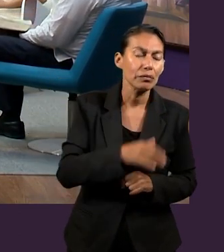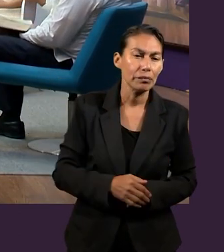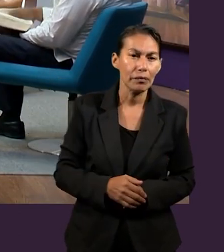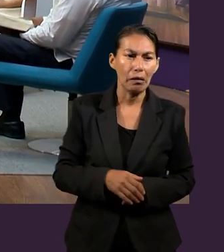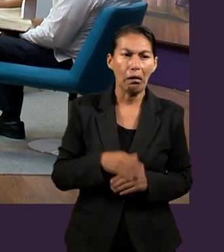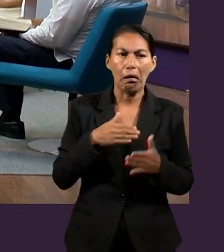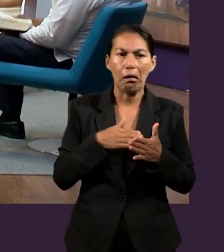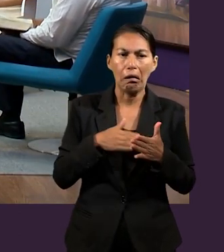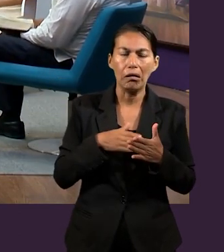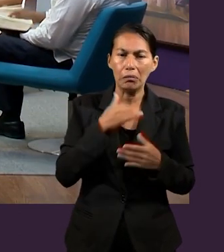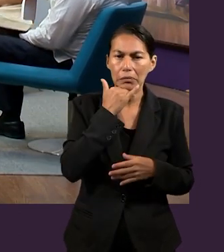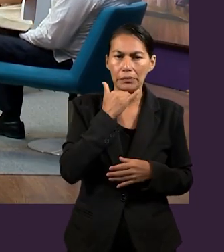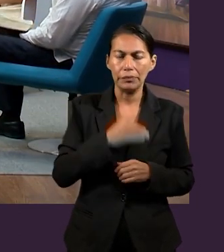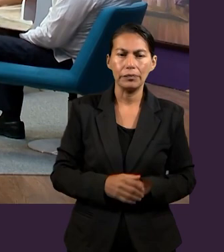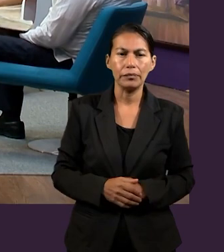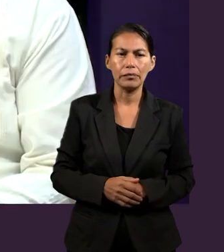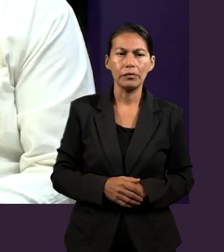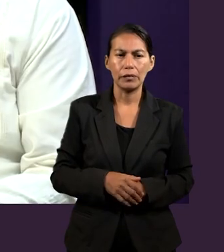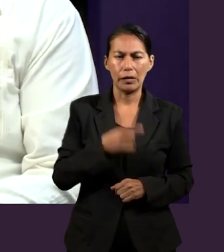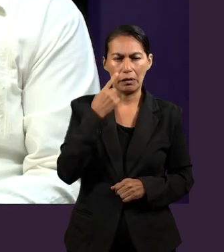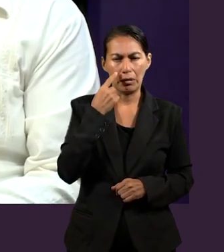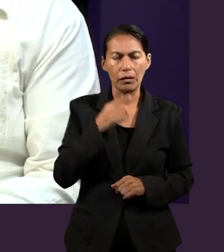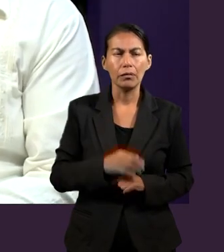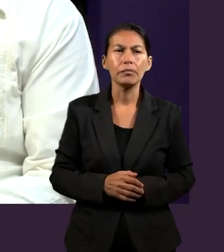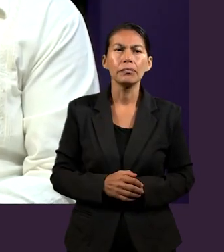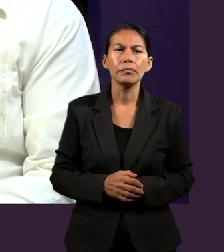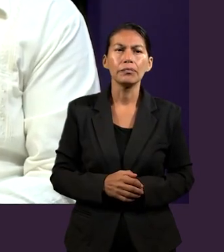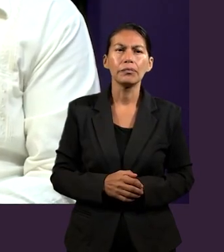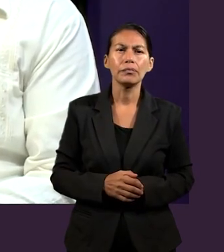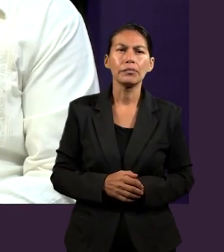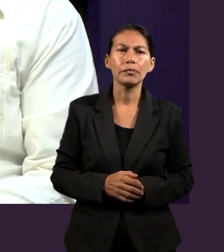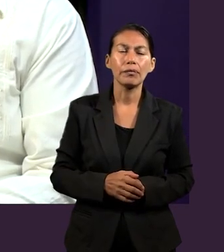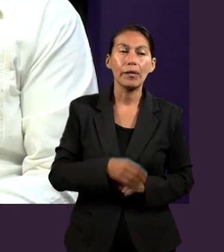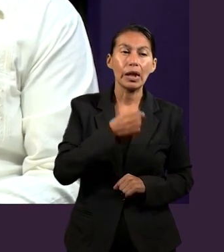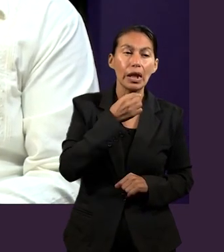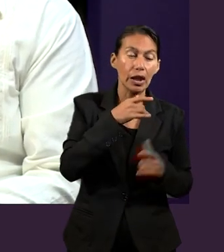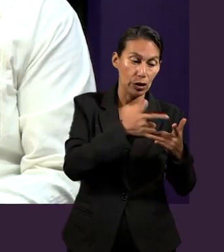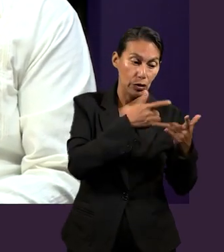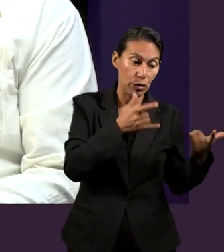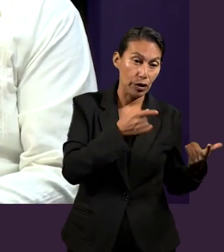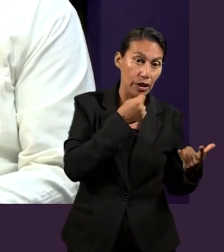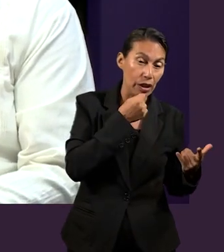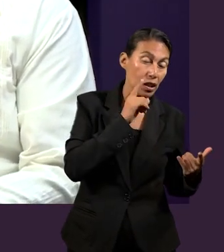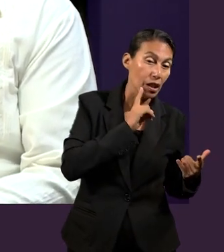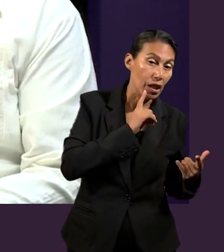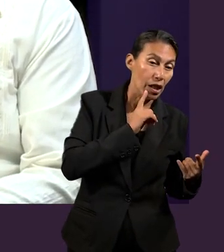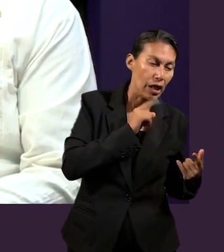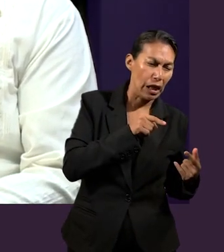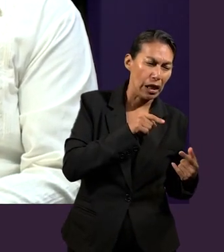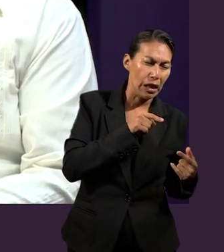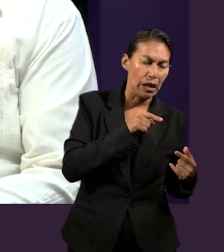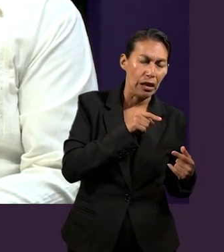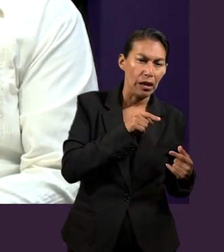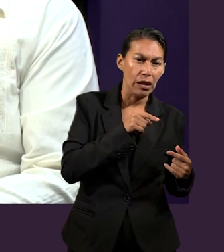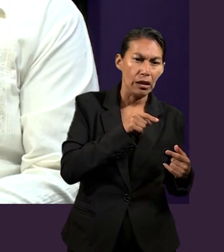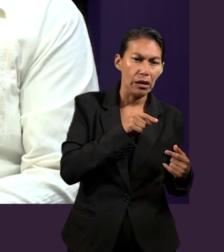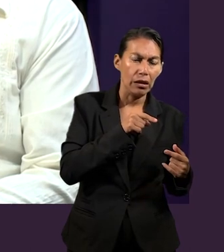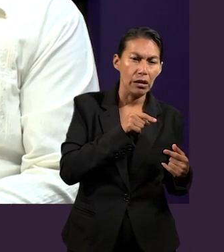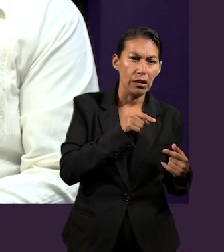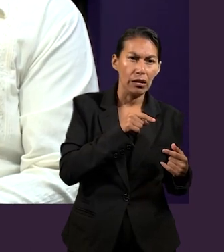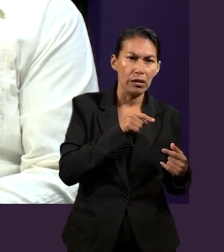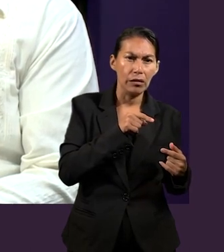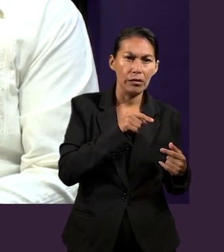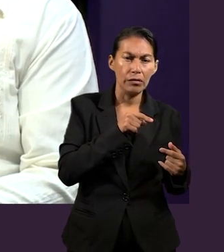Señor. Perdón, pastor. Por interrumpirlo. Sabe que en la narración de la niña me llama la